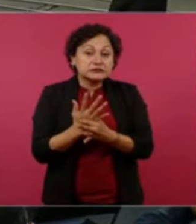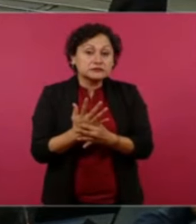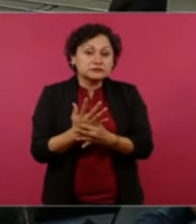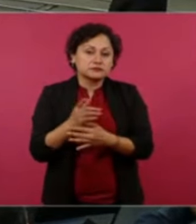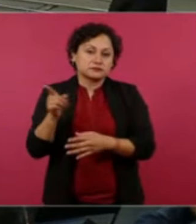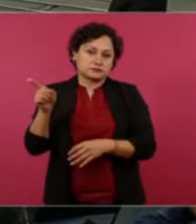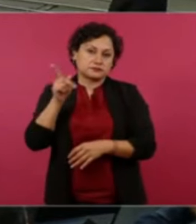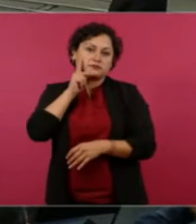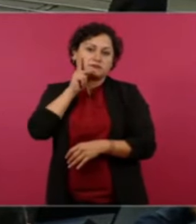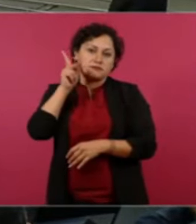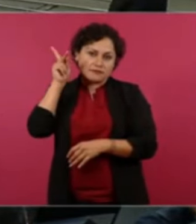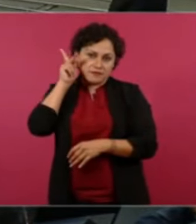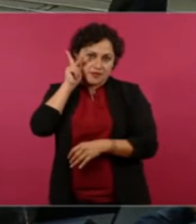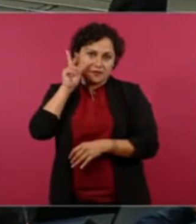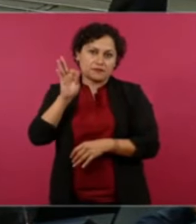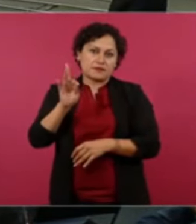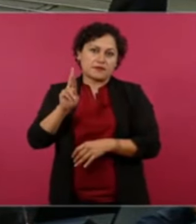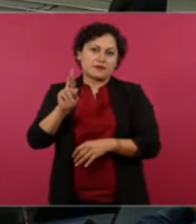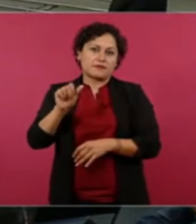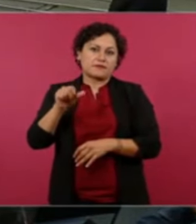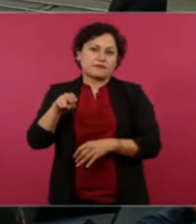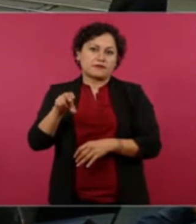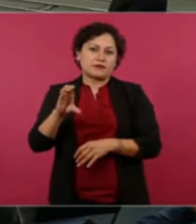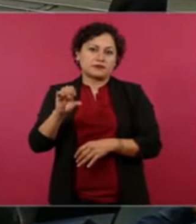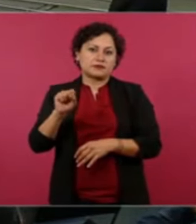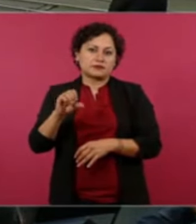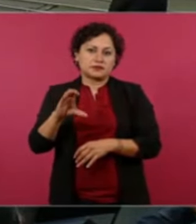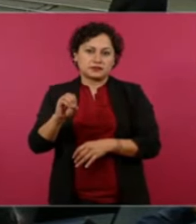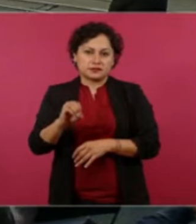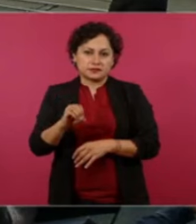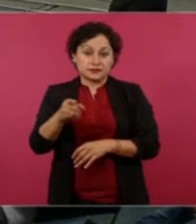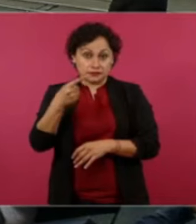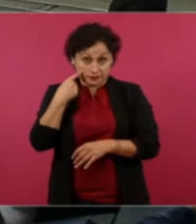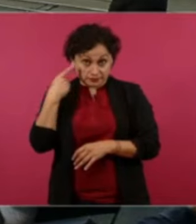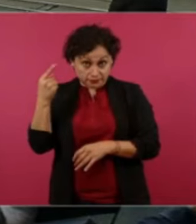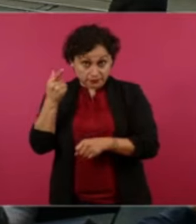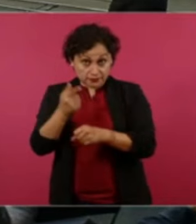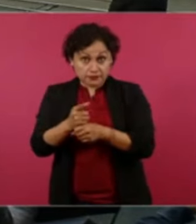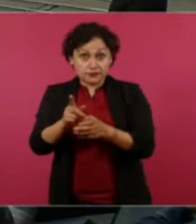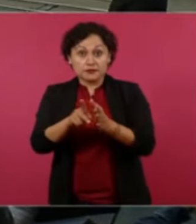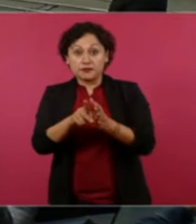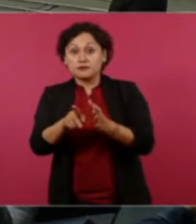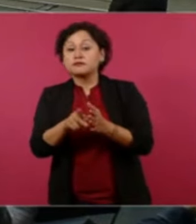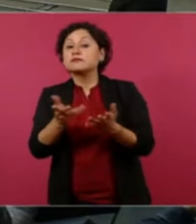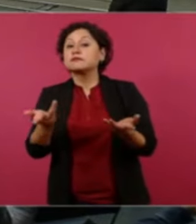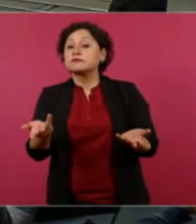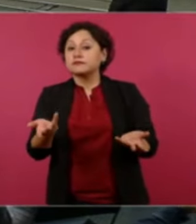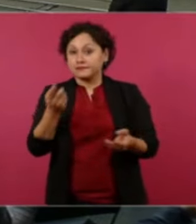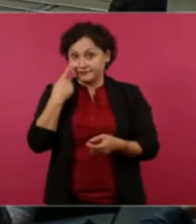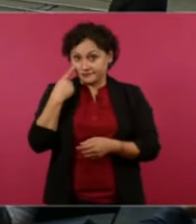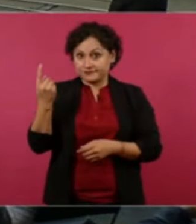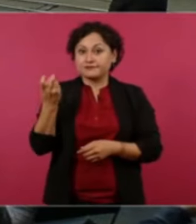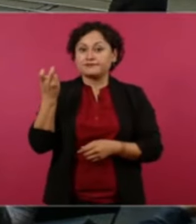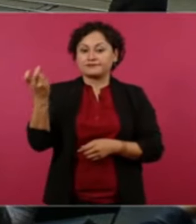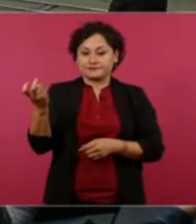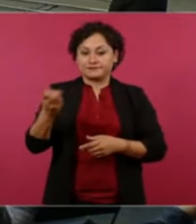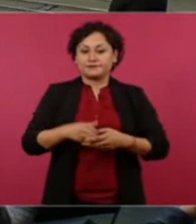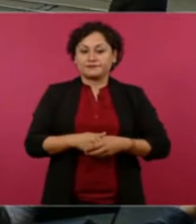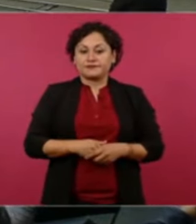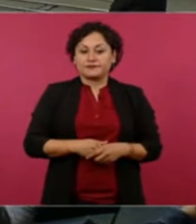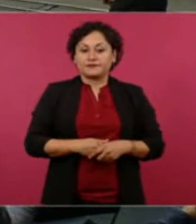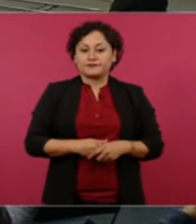y dígate en donde lo encuentran en esta revista el papa francisco dice